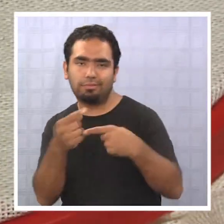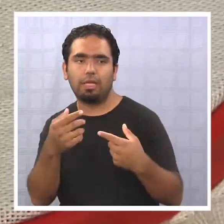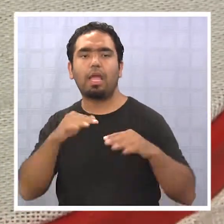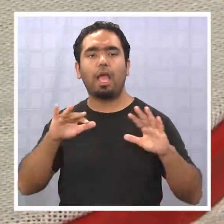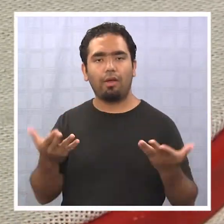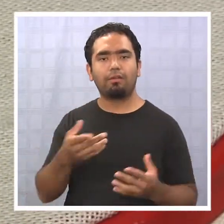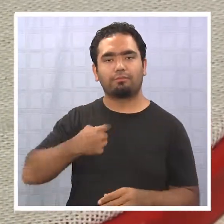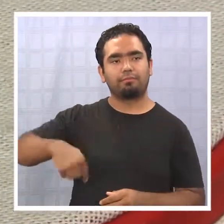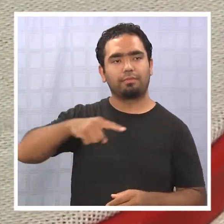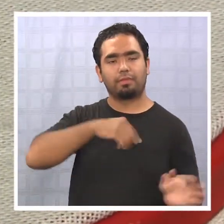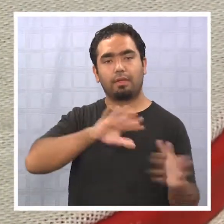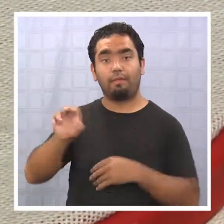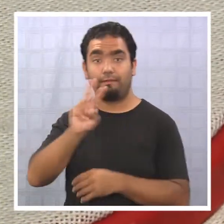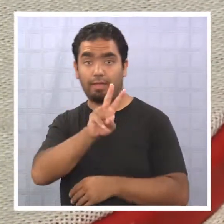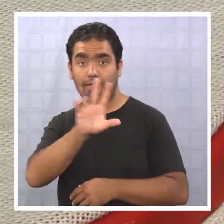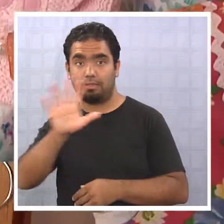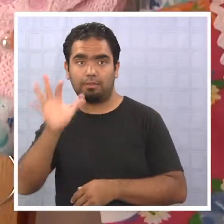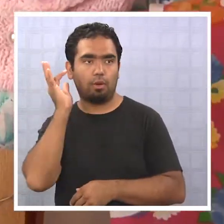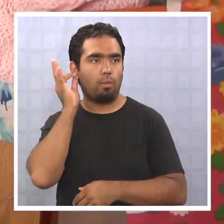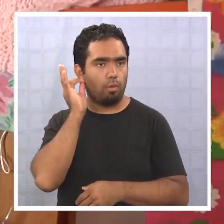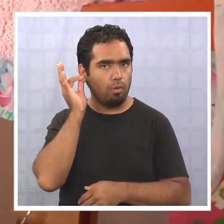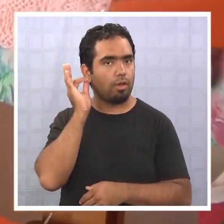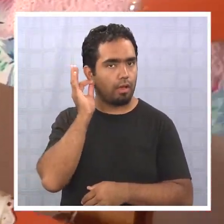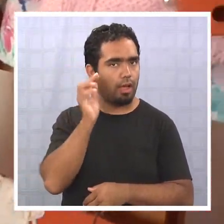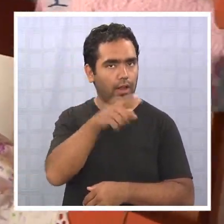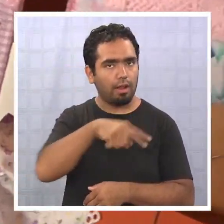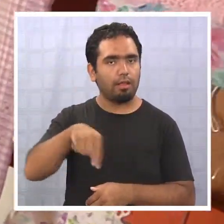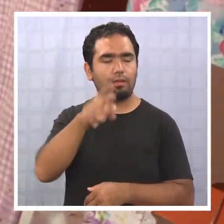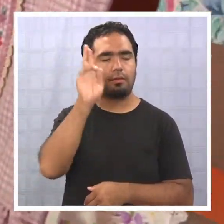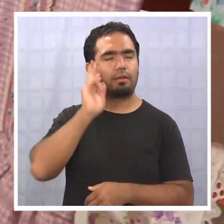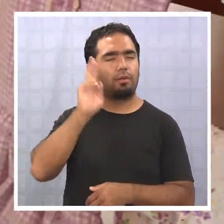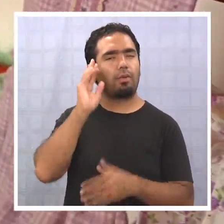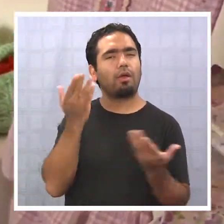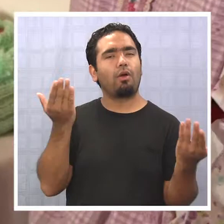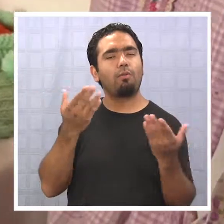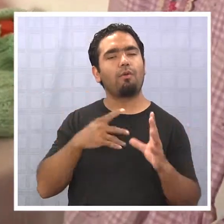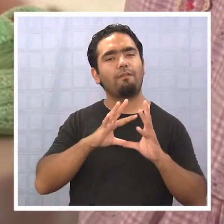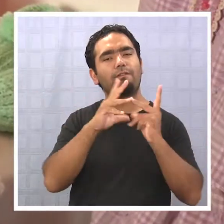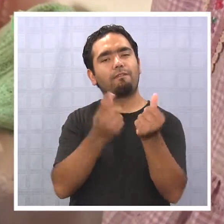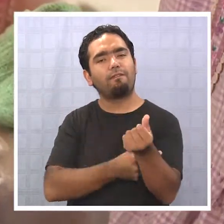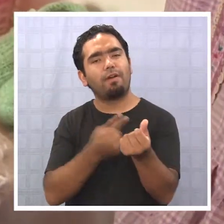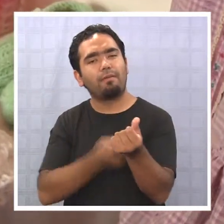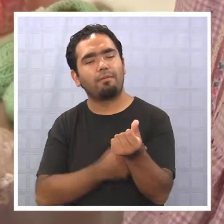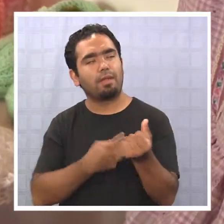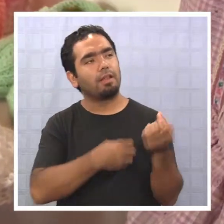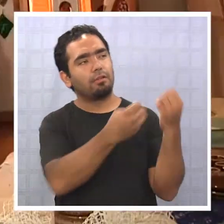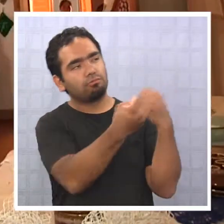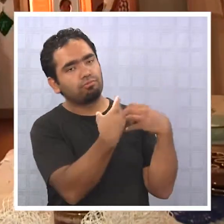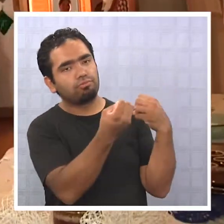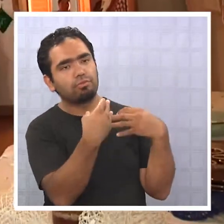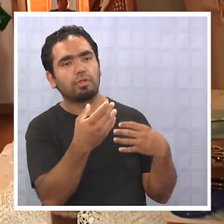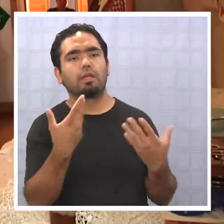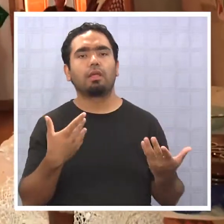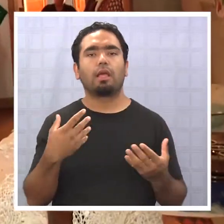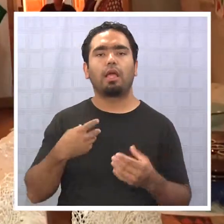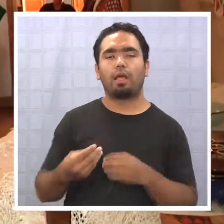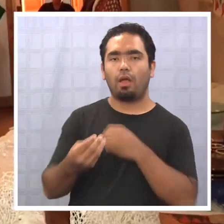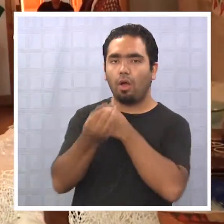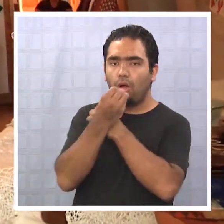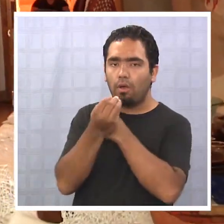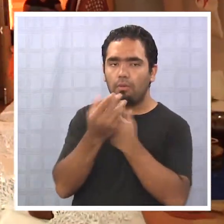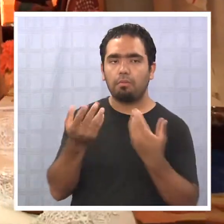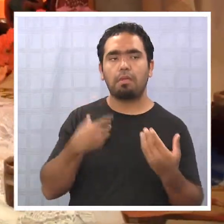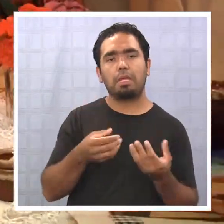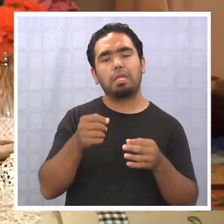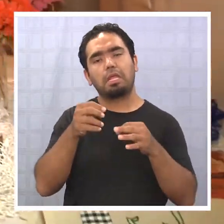salitrero. El taller agrupó a 25 mujeres, donde cada una de ellas recordó sus enseñanzas familiares y escolares de